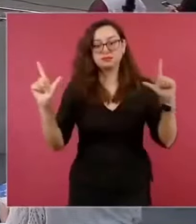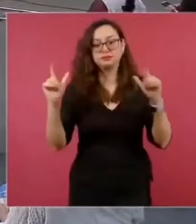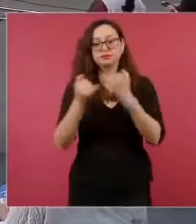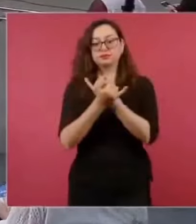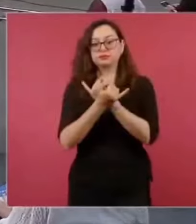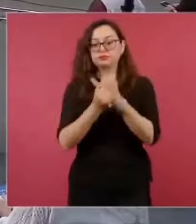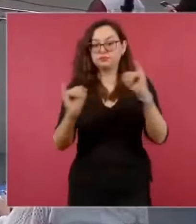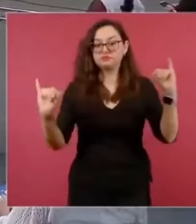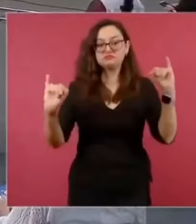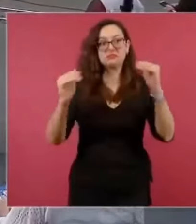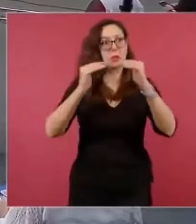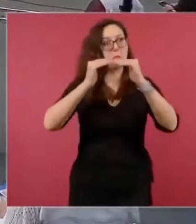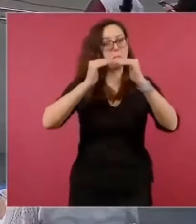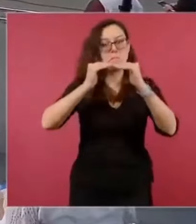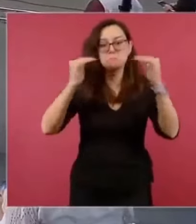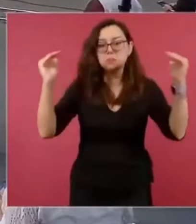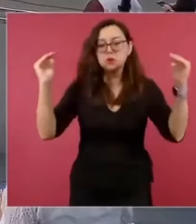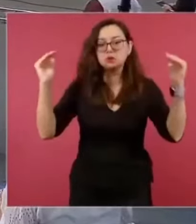soberano.